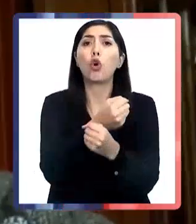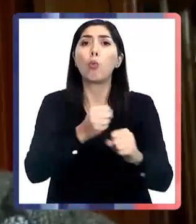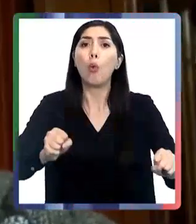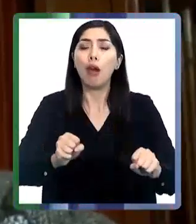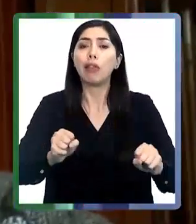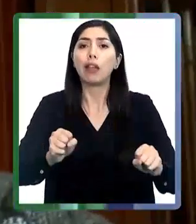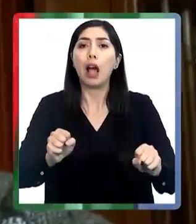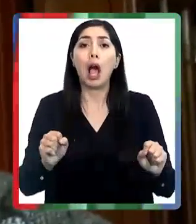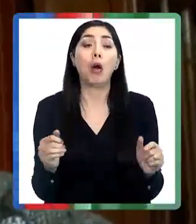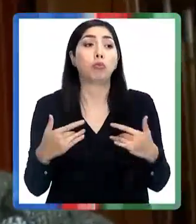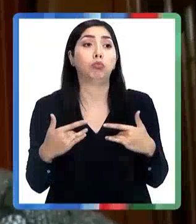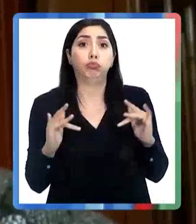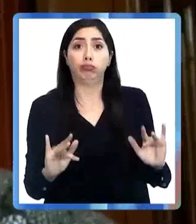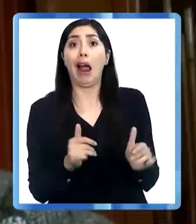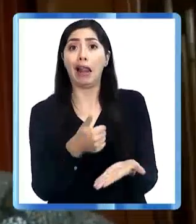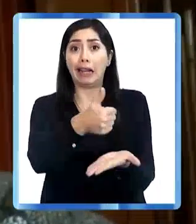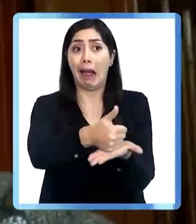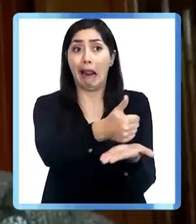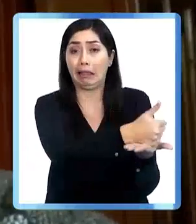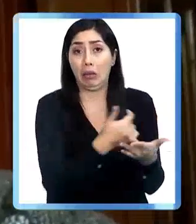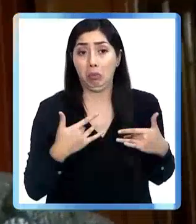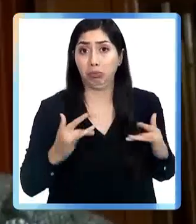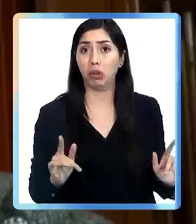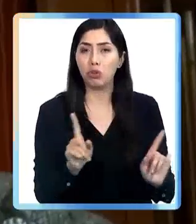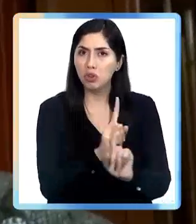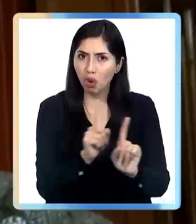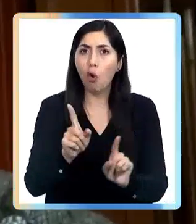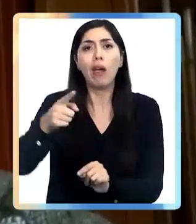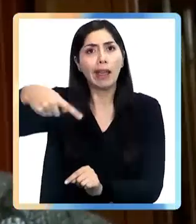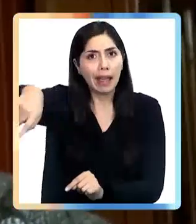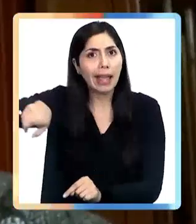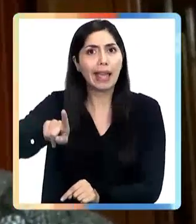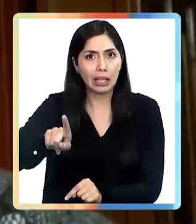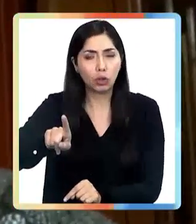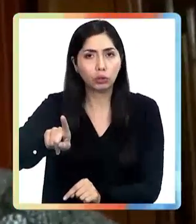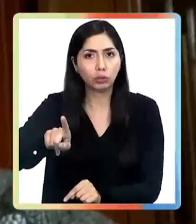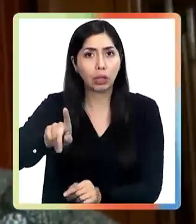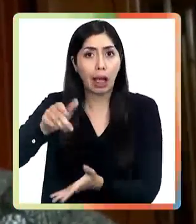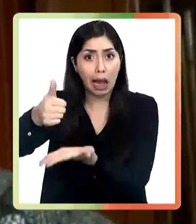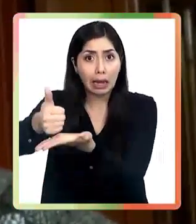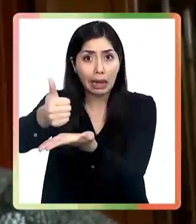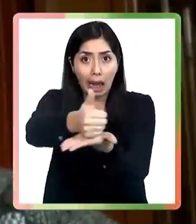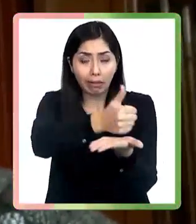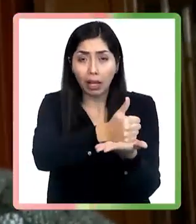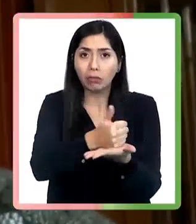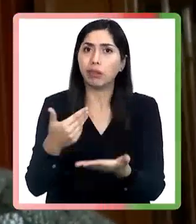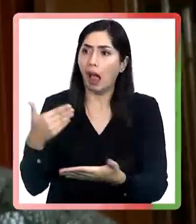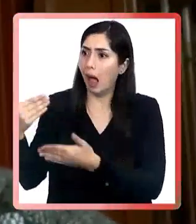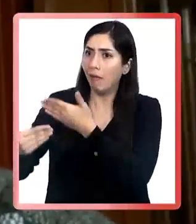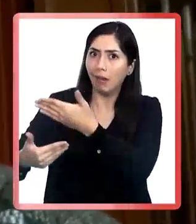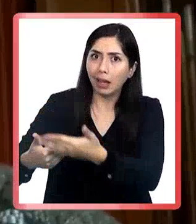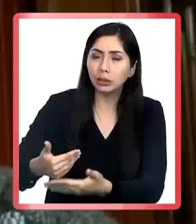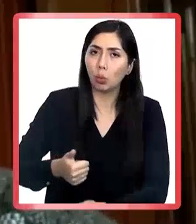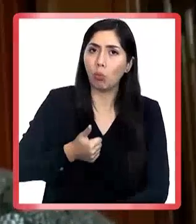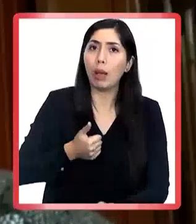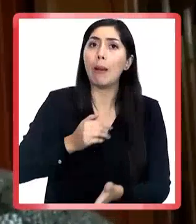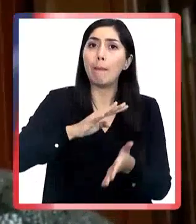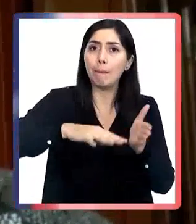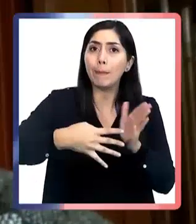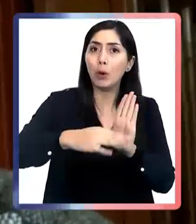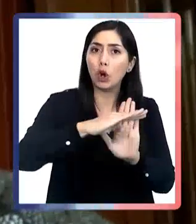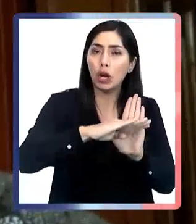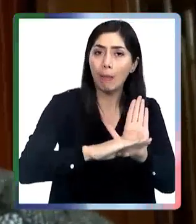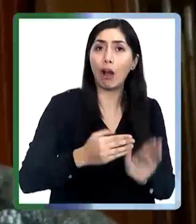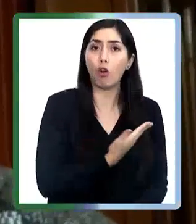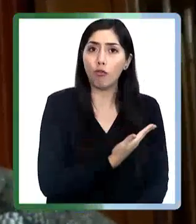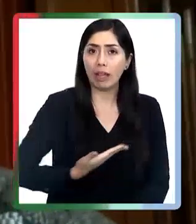alcaldes a expensa de su propia suerte cuando son ellos los que finalmente llegan adelante los programas del gobierno y